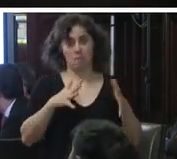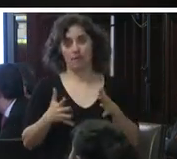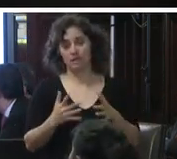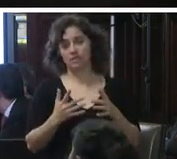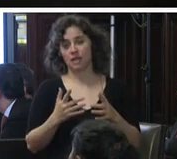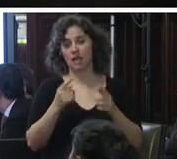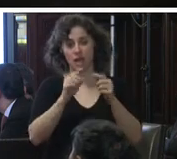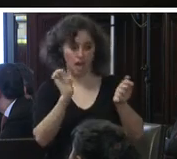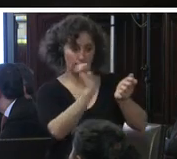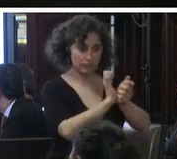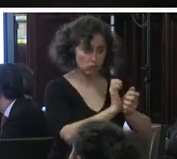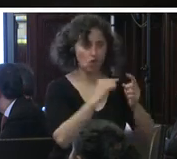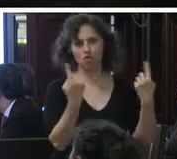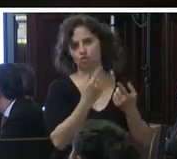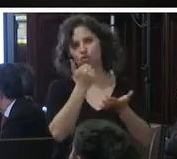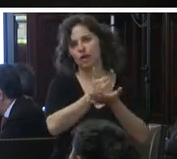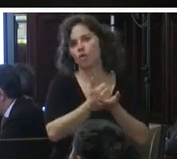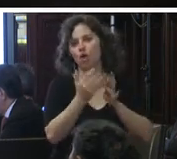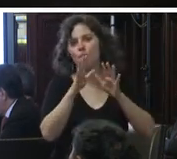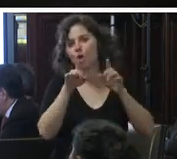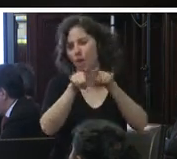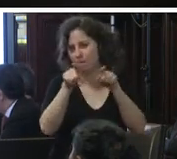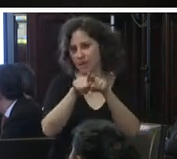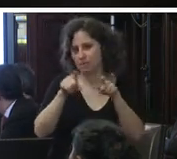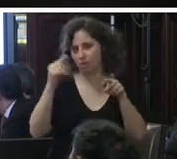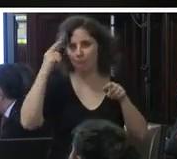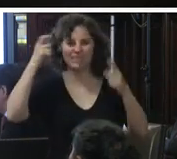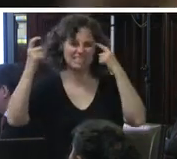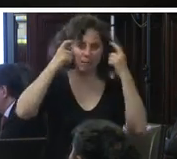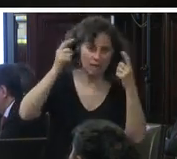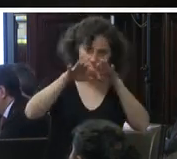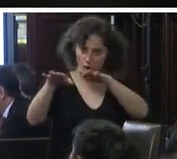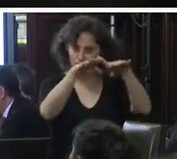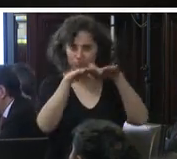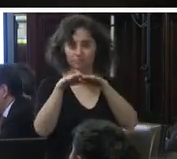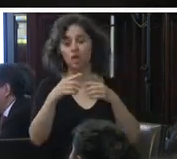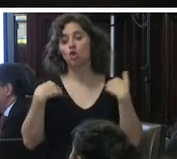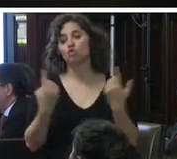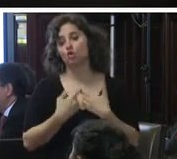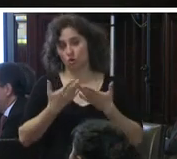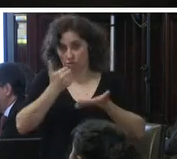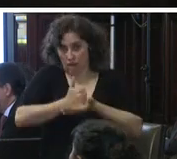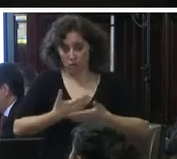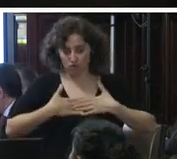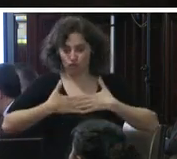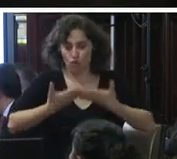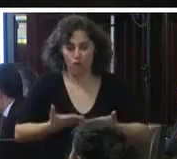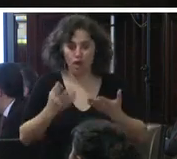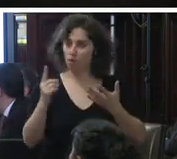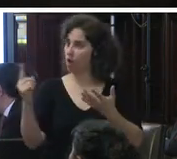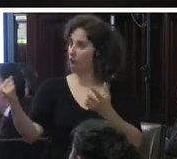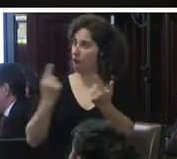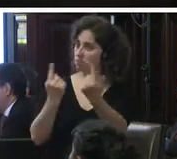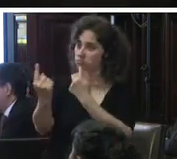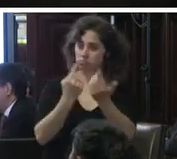el caso de la prisión estamos en un escenario parecido estamos totalmente a las órdenes de las organizaciones que han